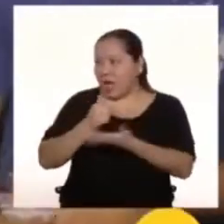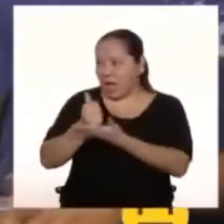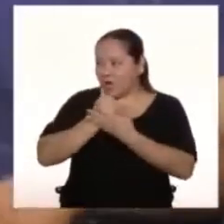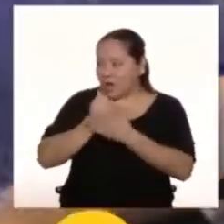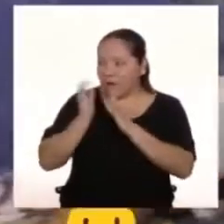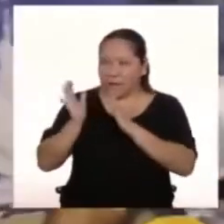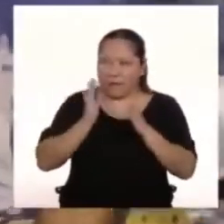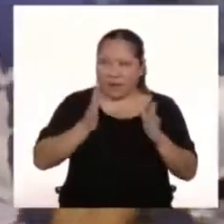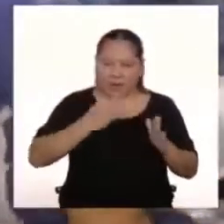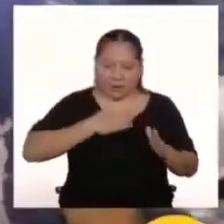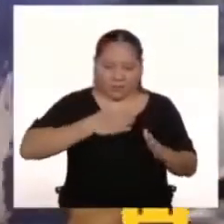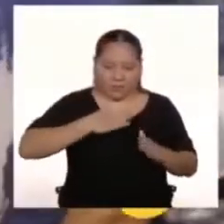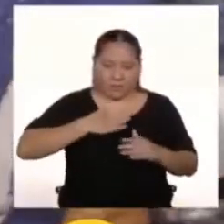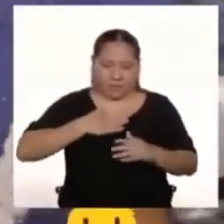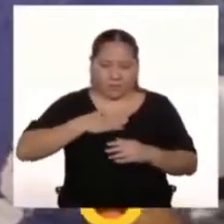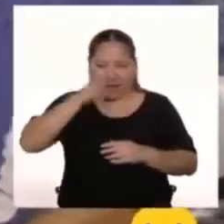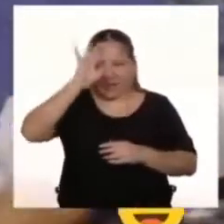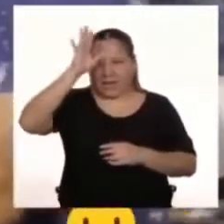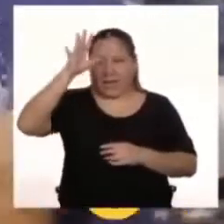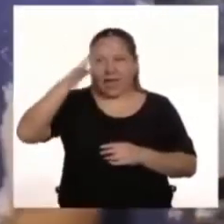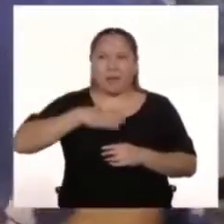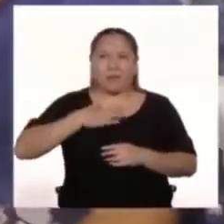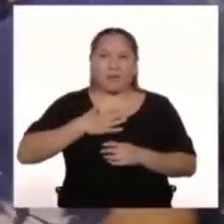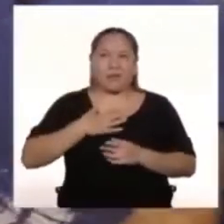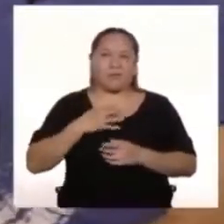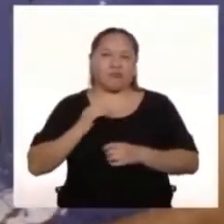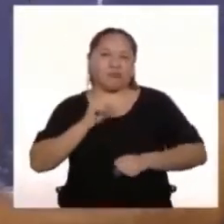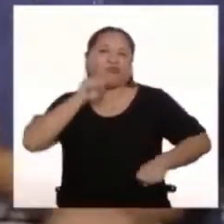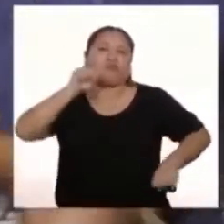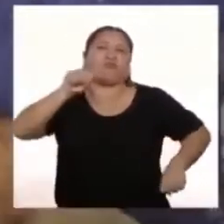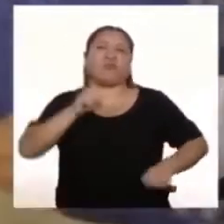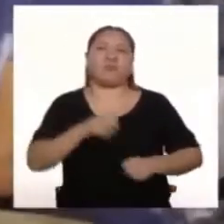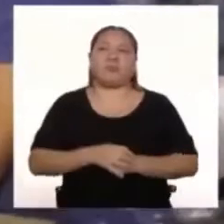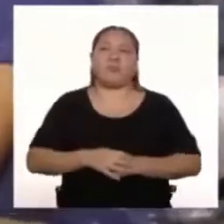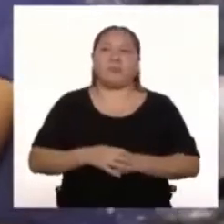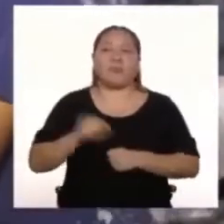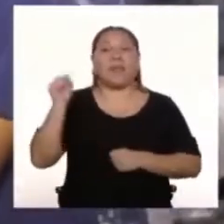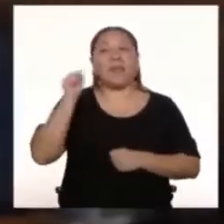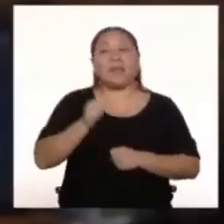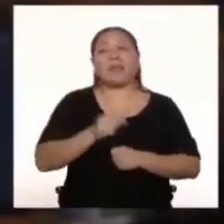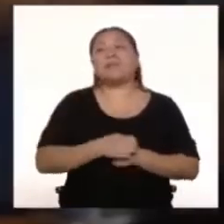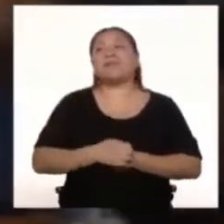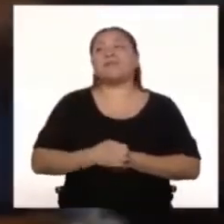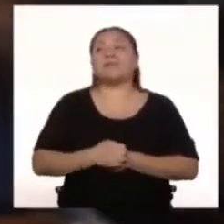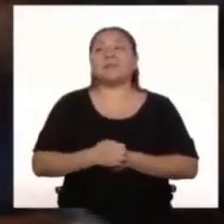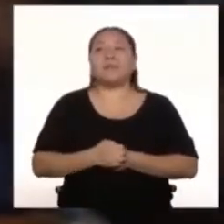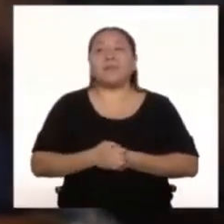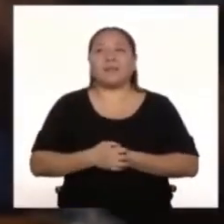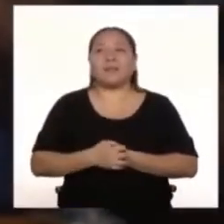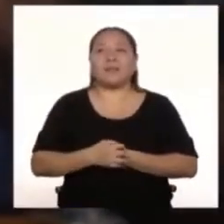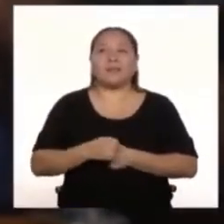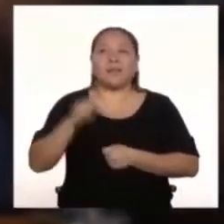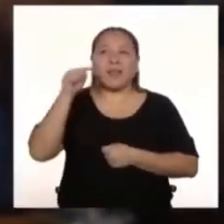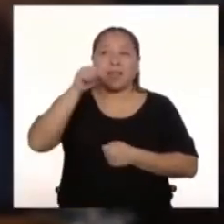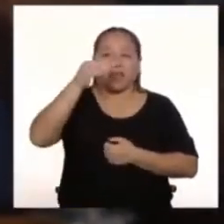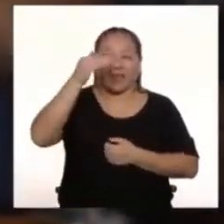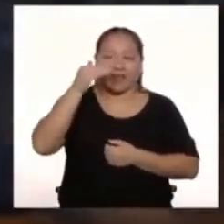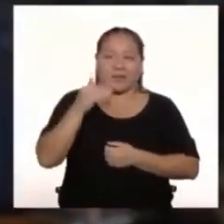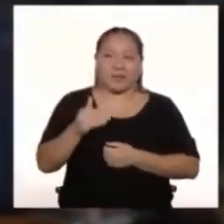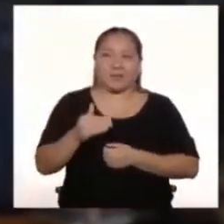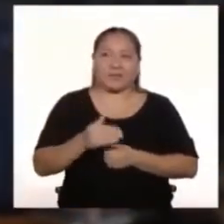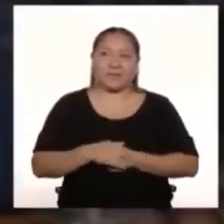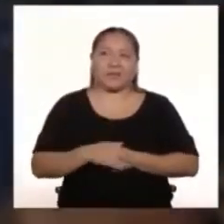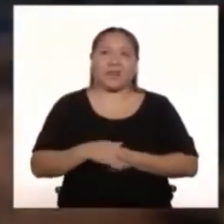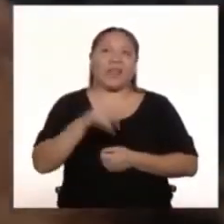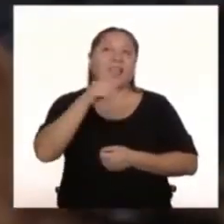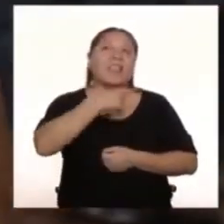Es el momento Es el momento indicado Mira Aquí En todo este bloque Acá tienes lo que